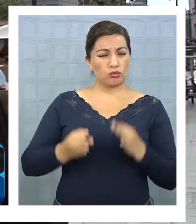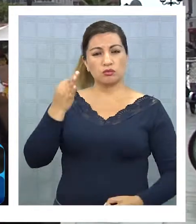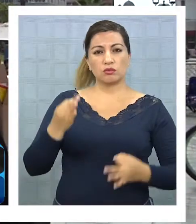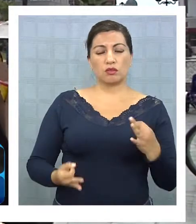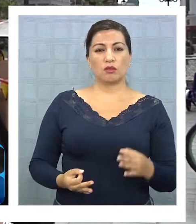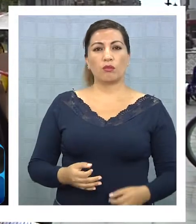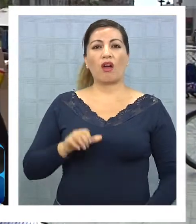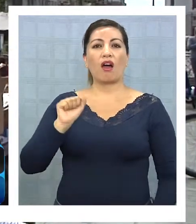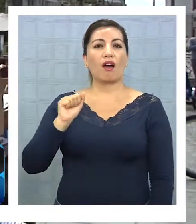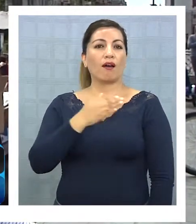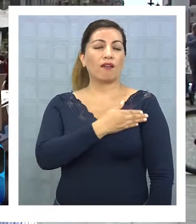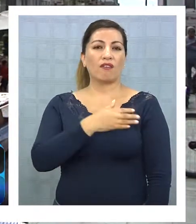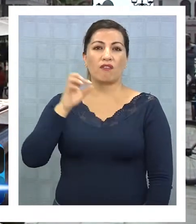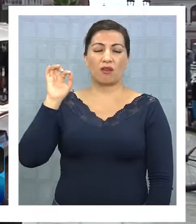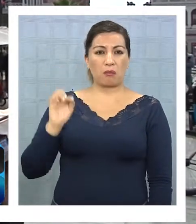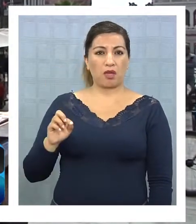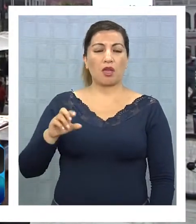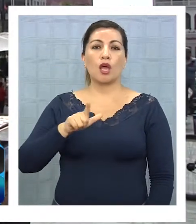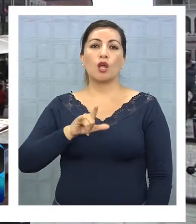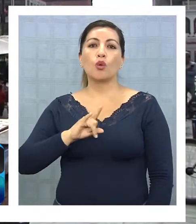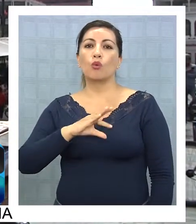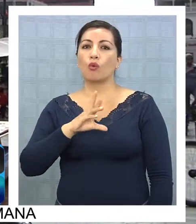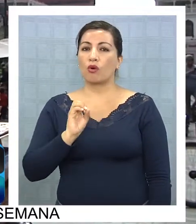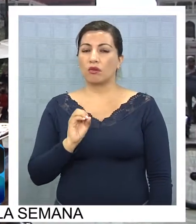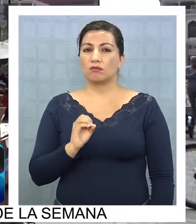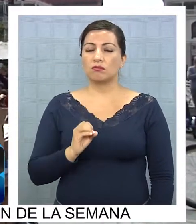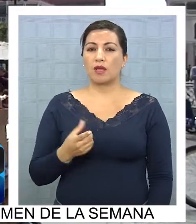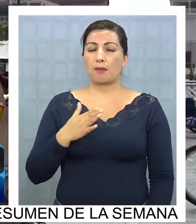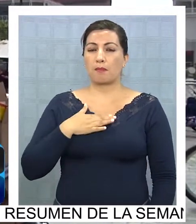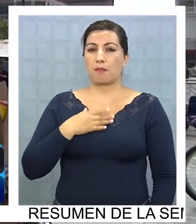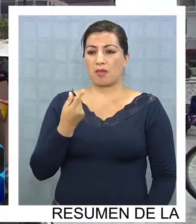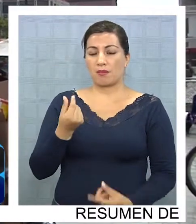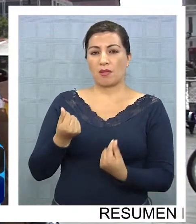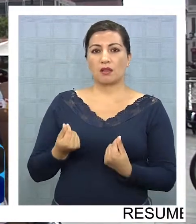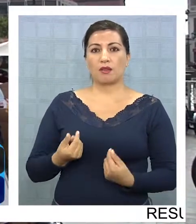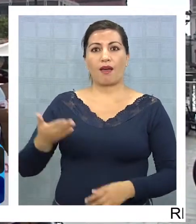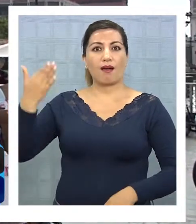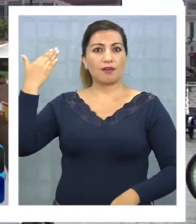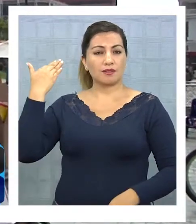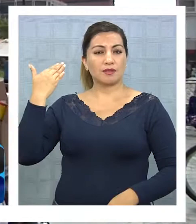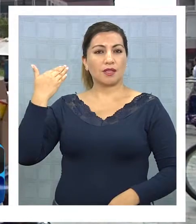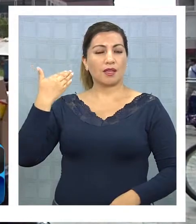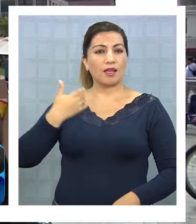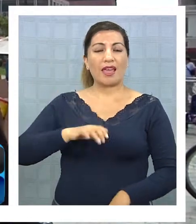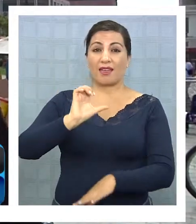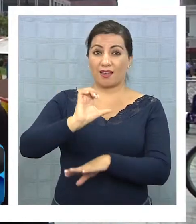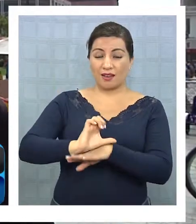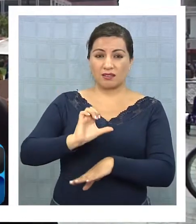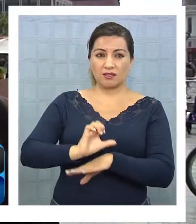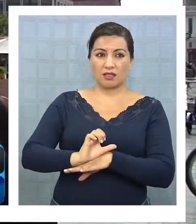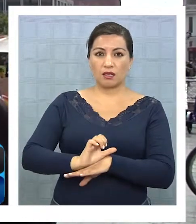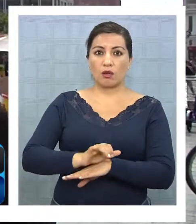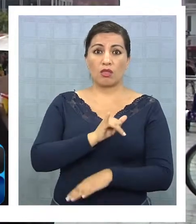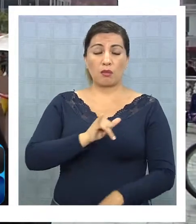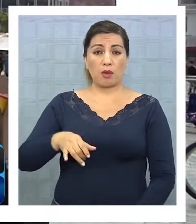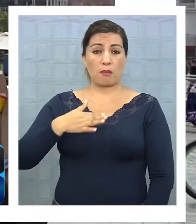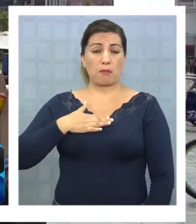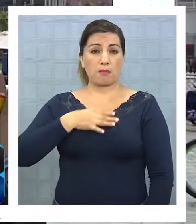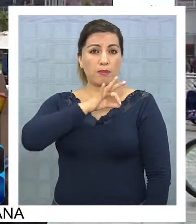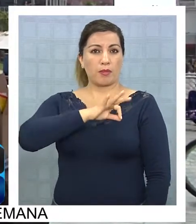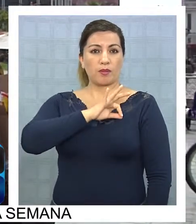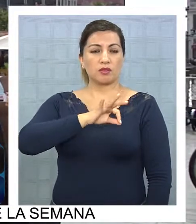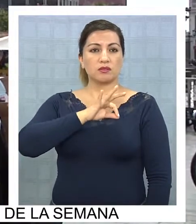existía un tema que lo tenía el Estado y la jubilación, cuando uno se había ya